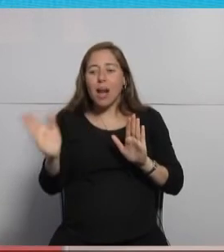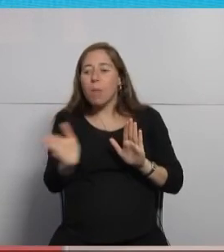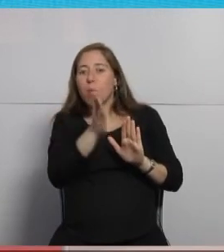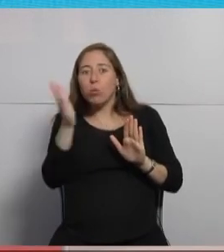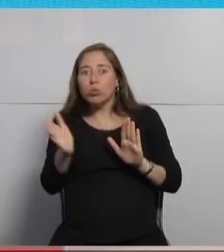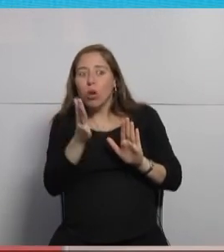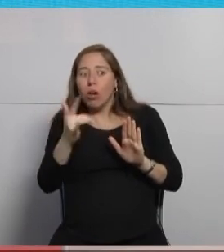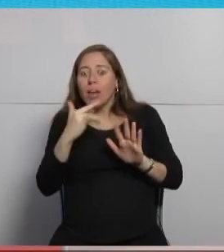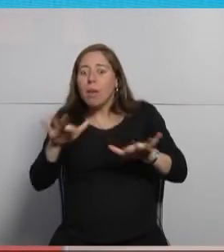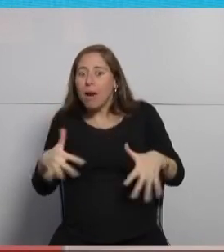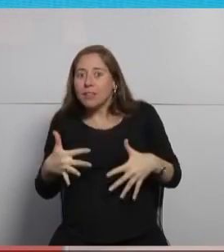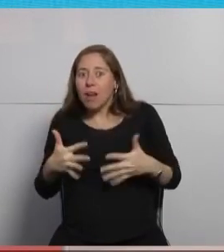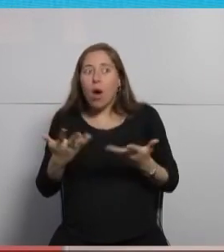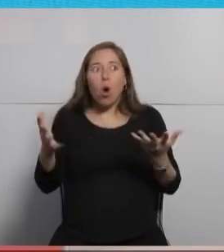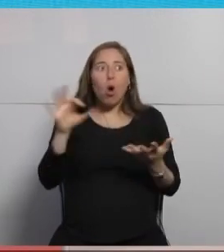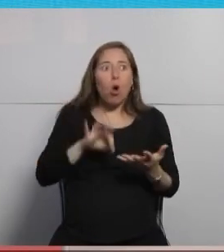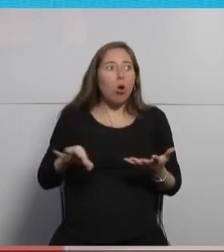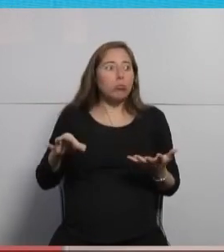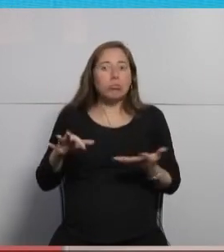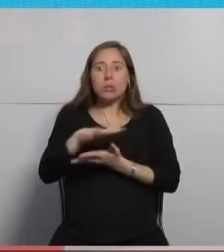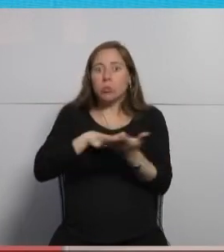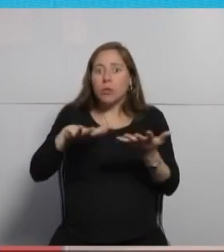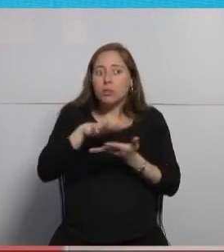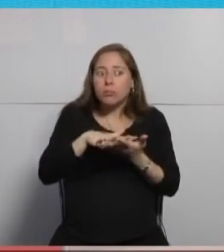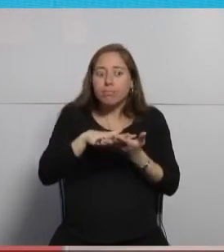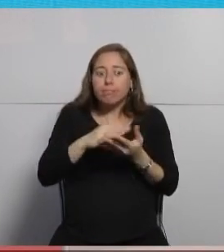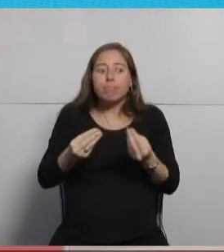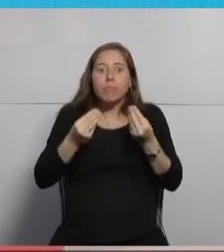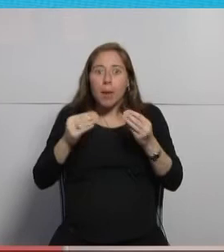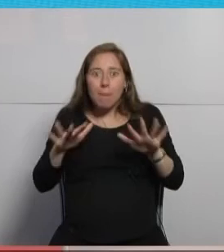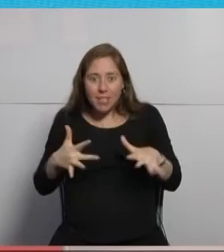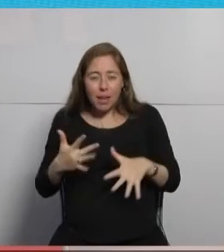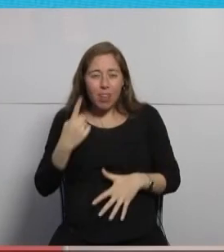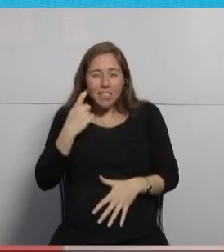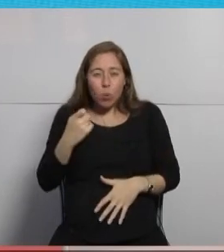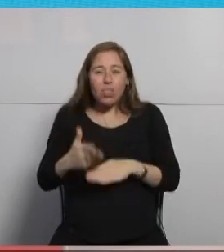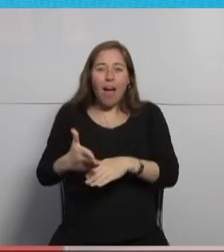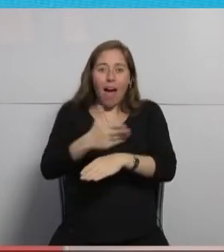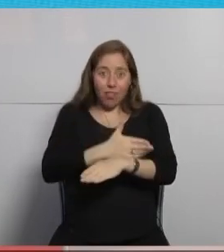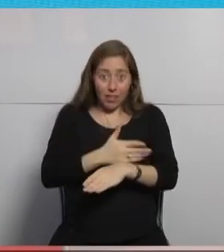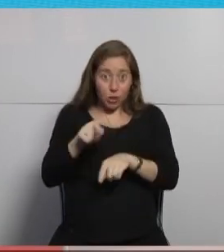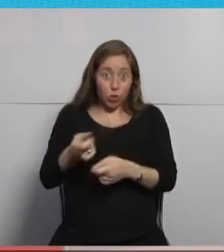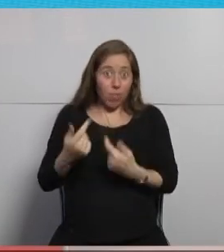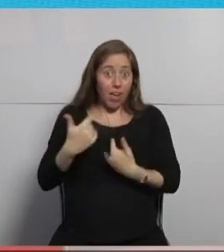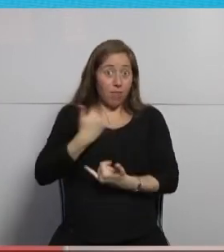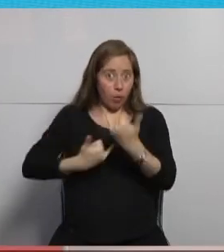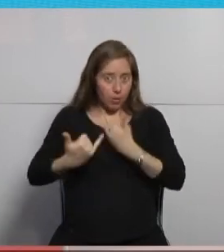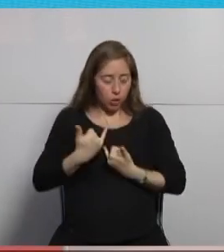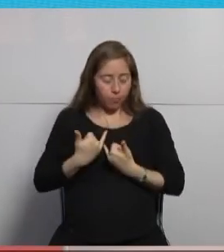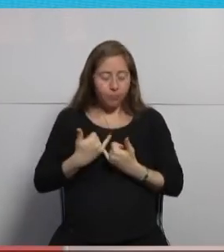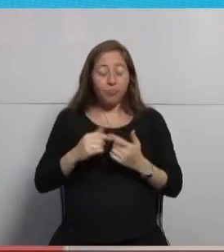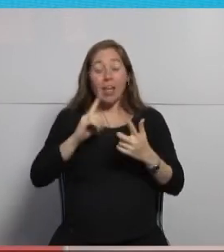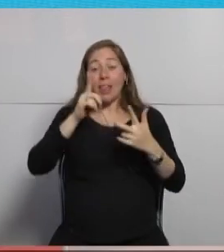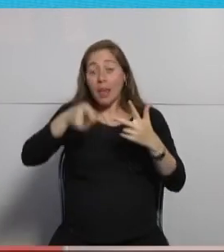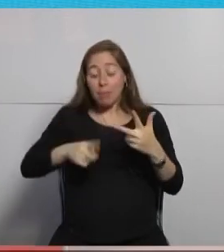es lo que si llega a pasar algo exactamente qué es que está pasando bien y después algo que me gustaría